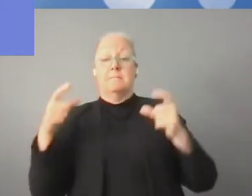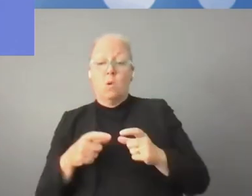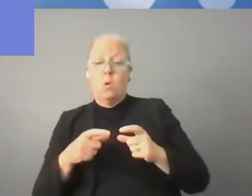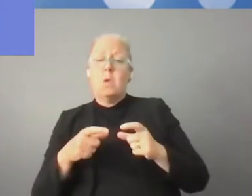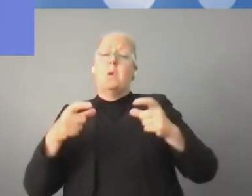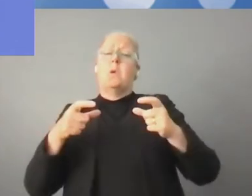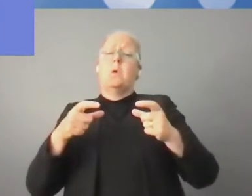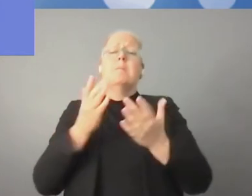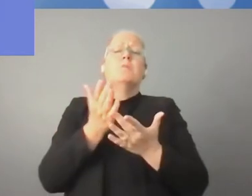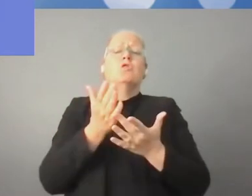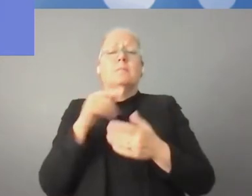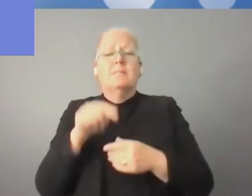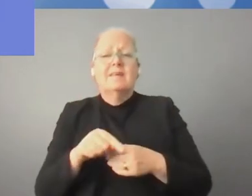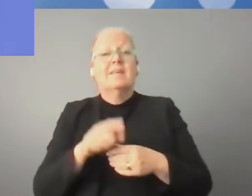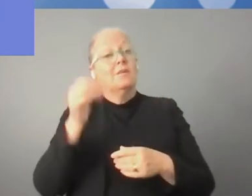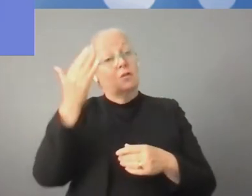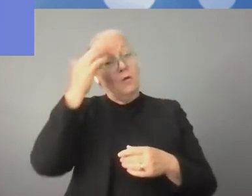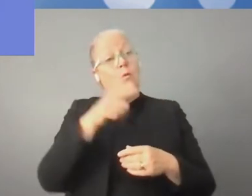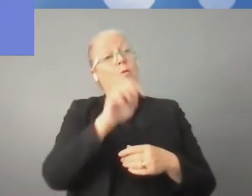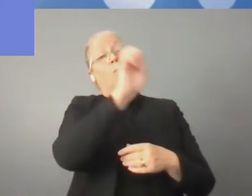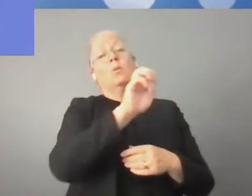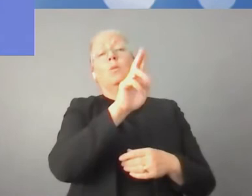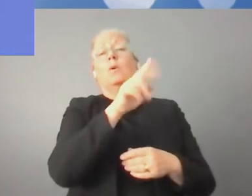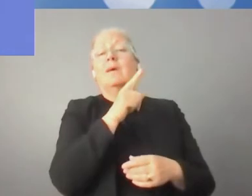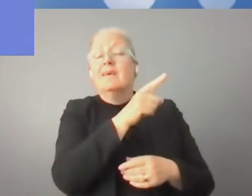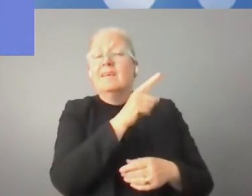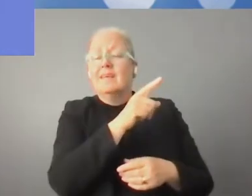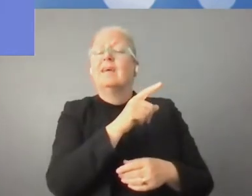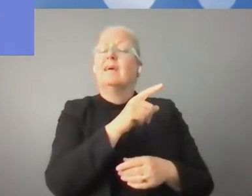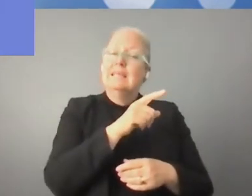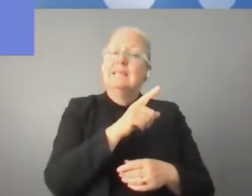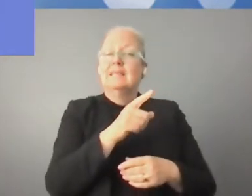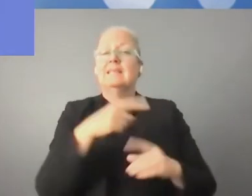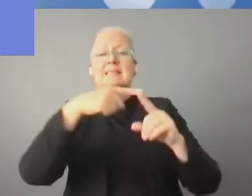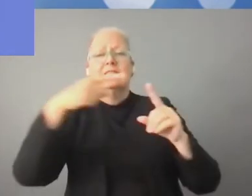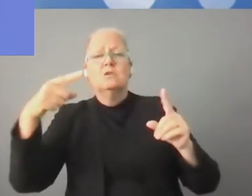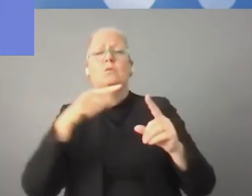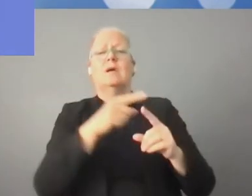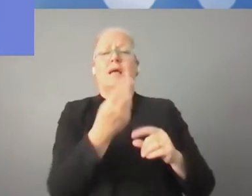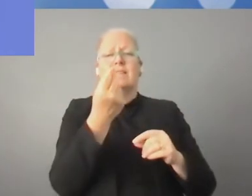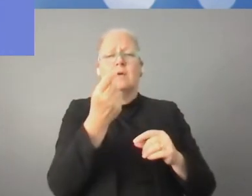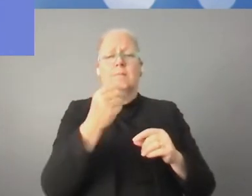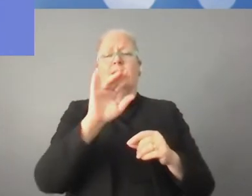esta observación en cuanto a la implementación de la digitalización en pymes.